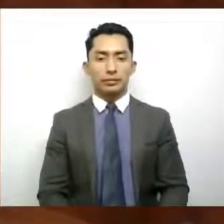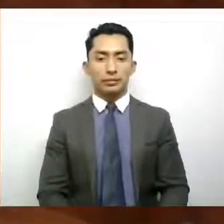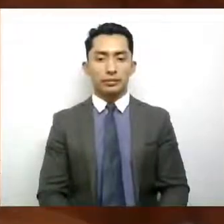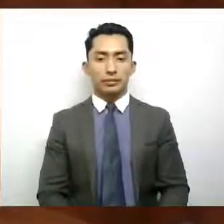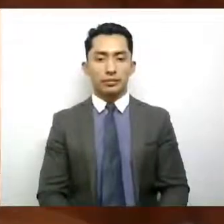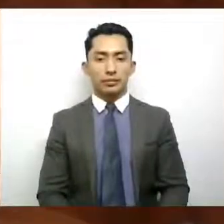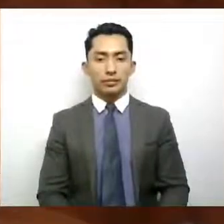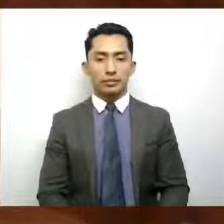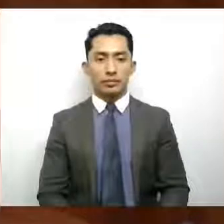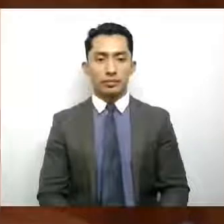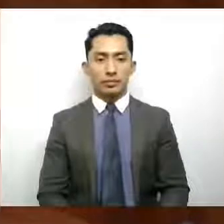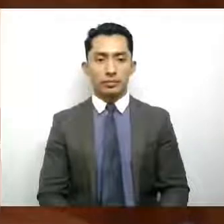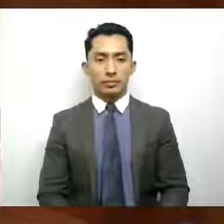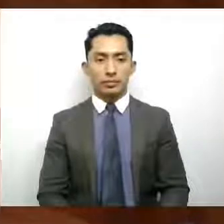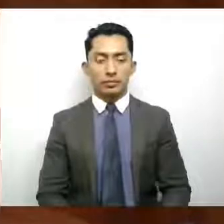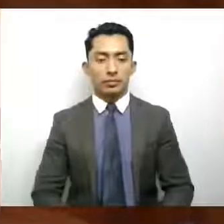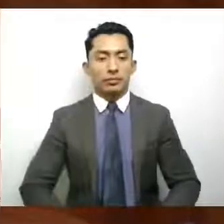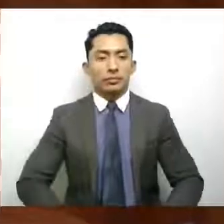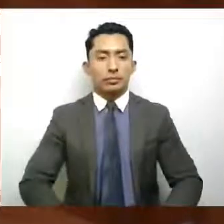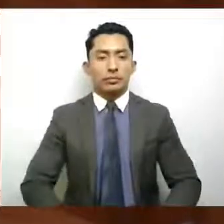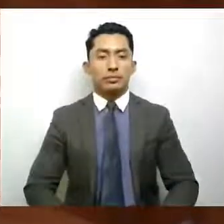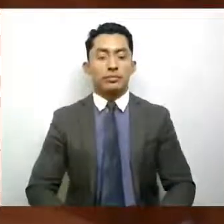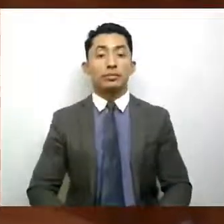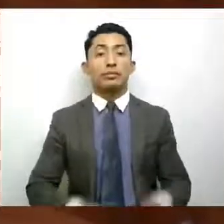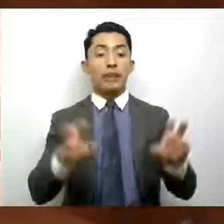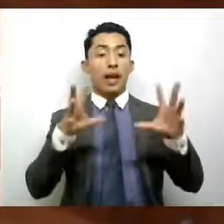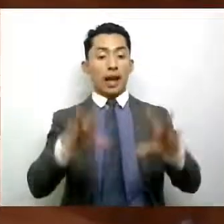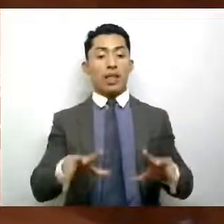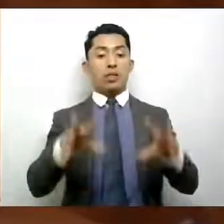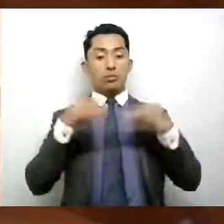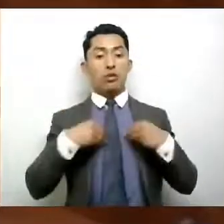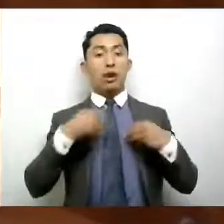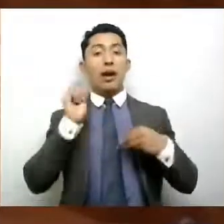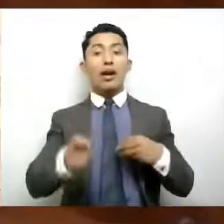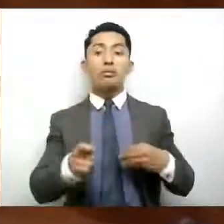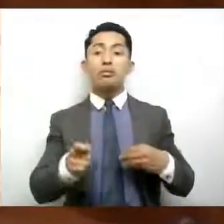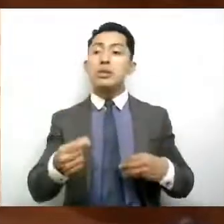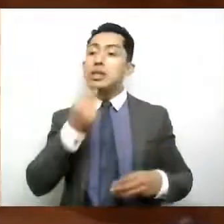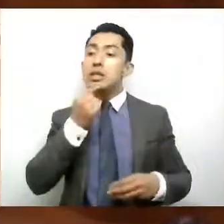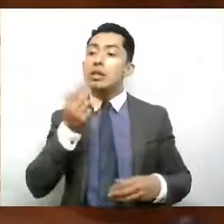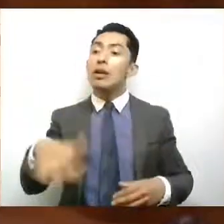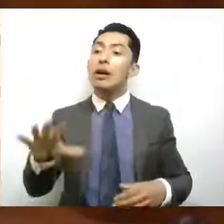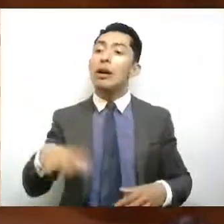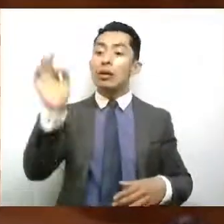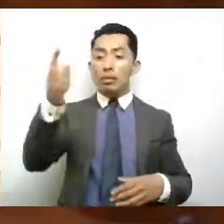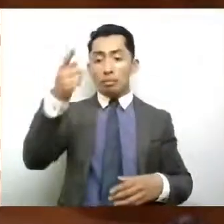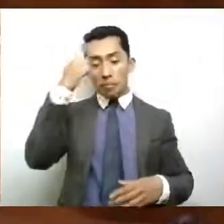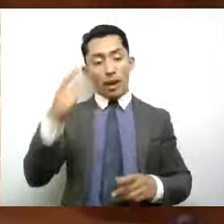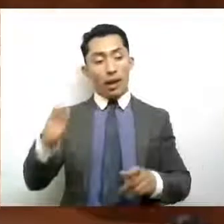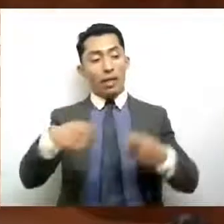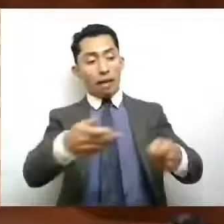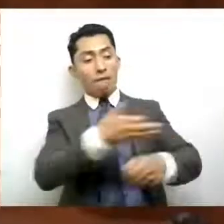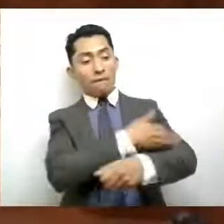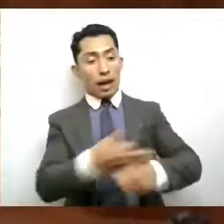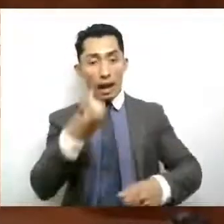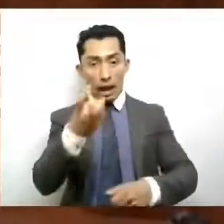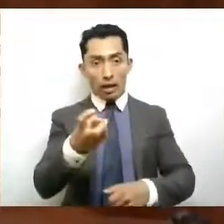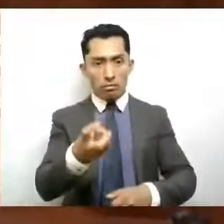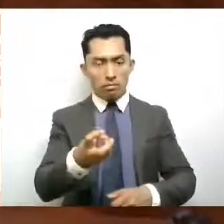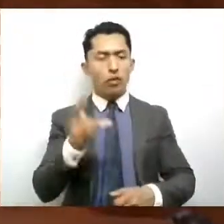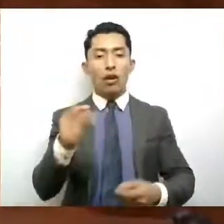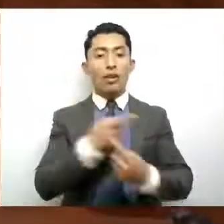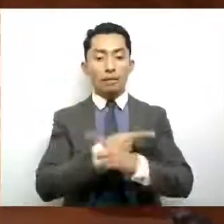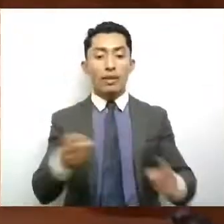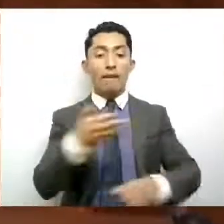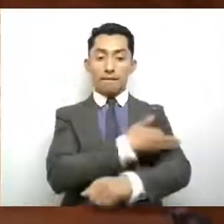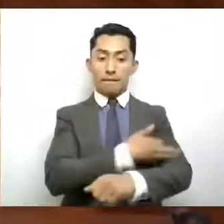La adopción no se trata de encontrar niños para las familias, se trata de encontrar familias para